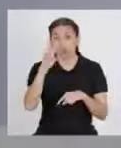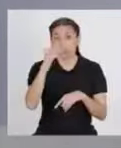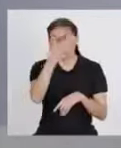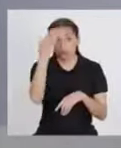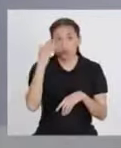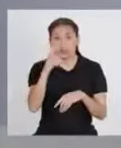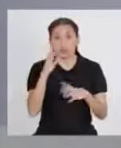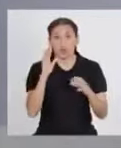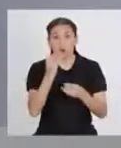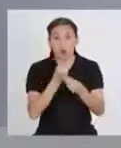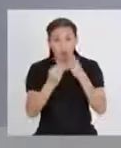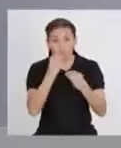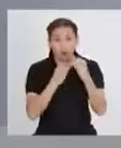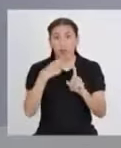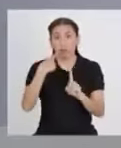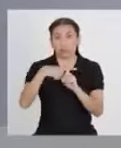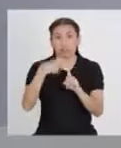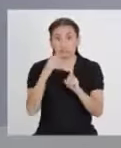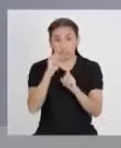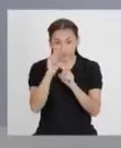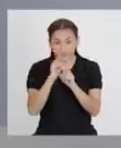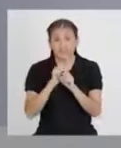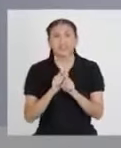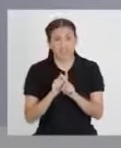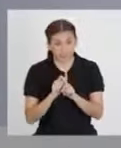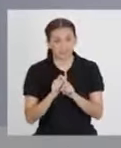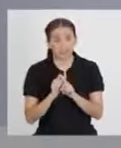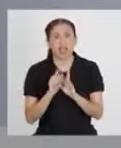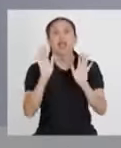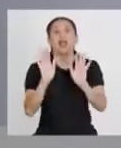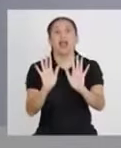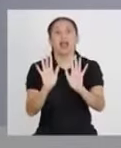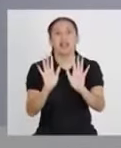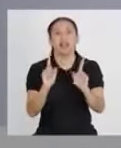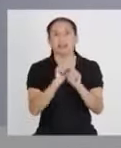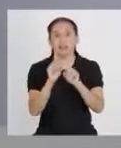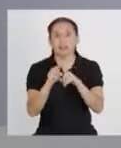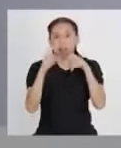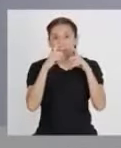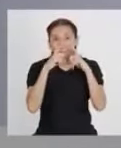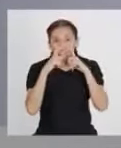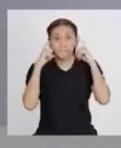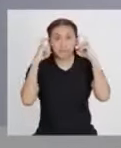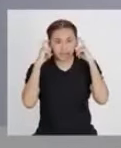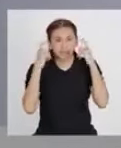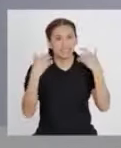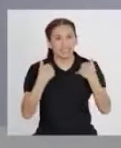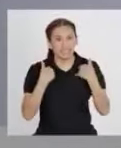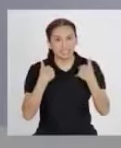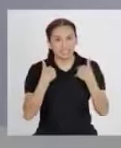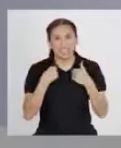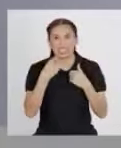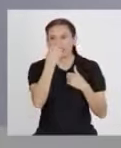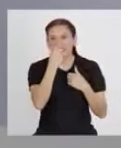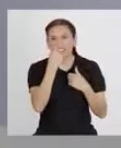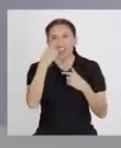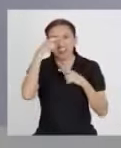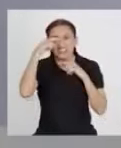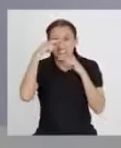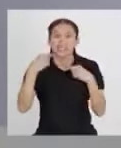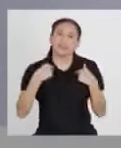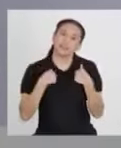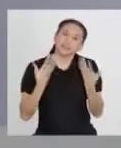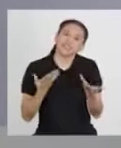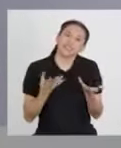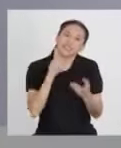¡Nos olviden estar saludables y comer sus menestras! ¡Ah! ¡Y la mascarilla! ¡Debe cubrirnos hasta la nariz!